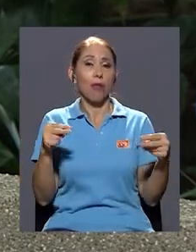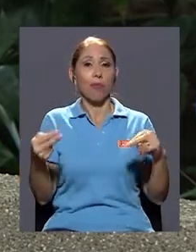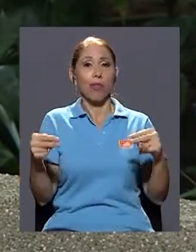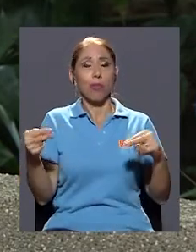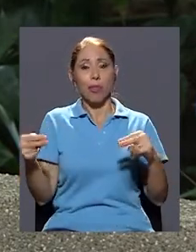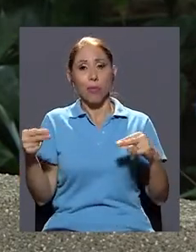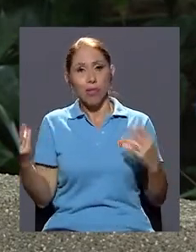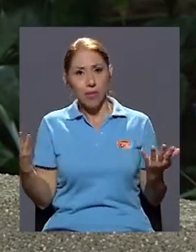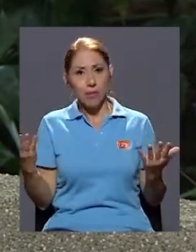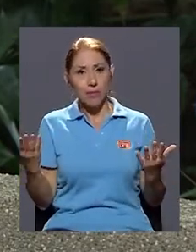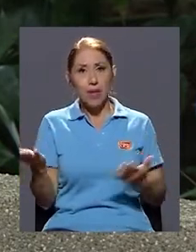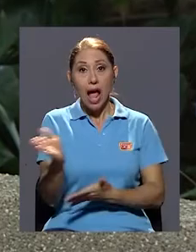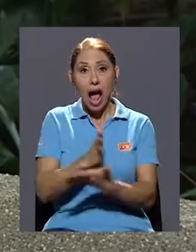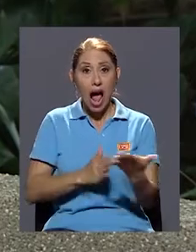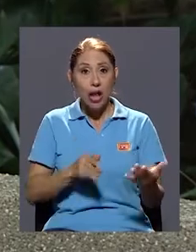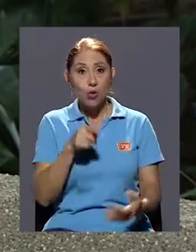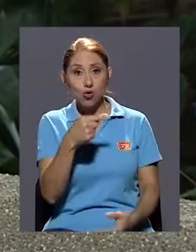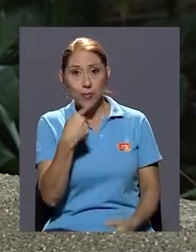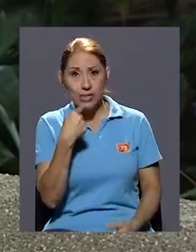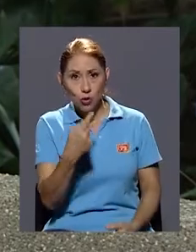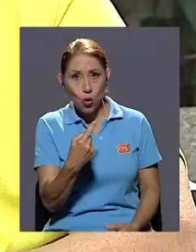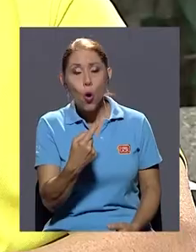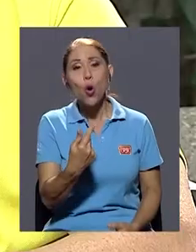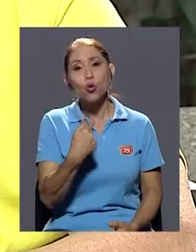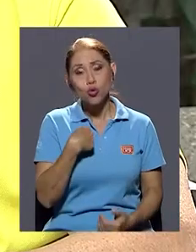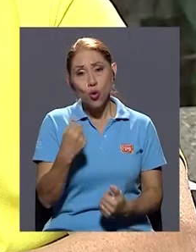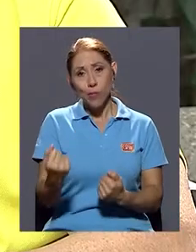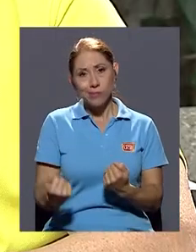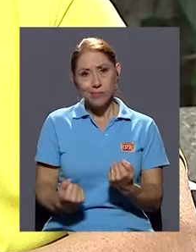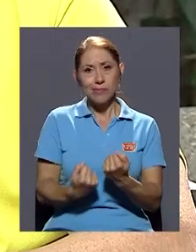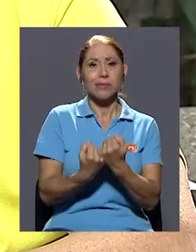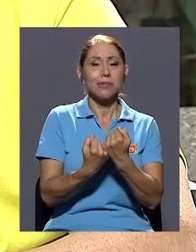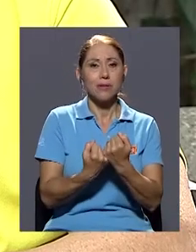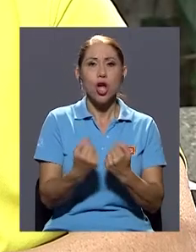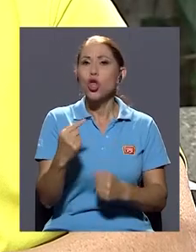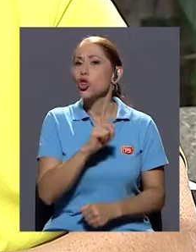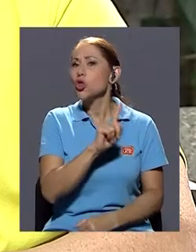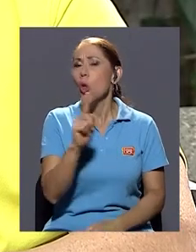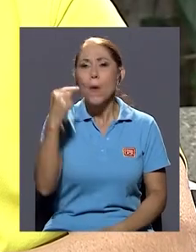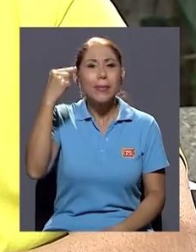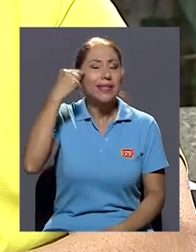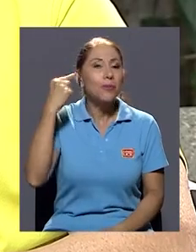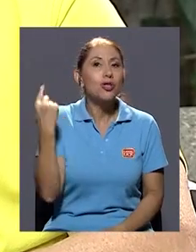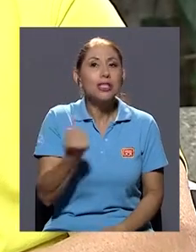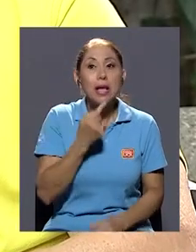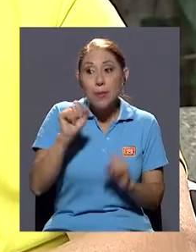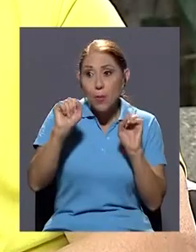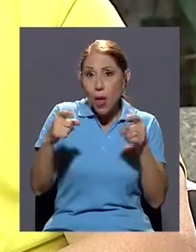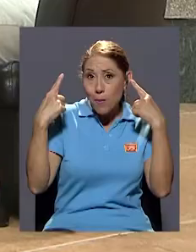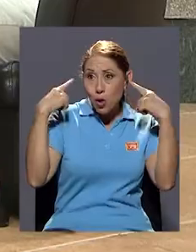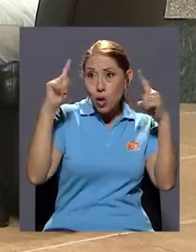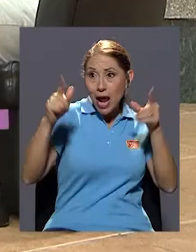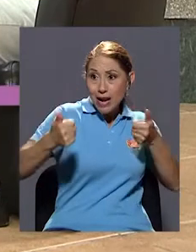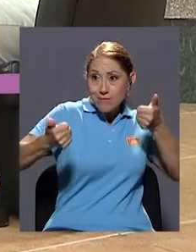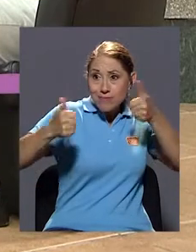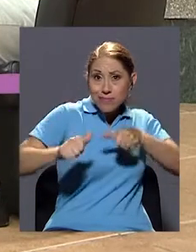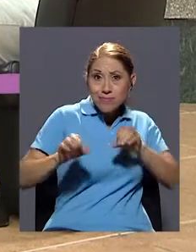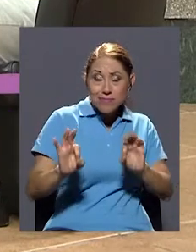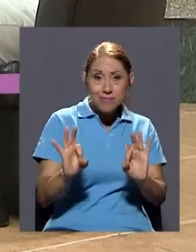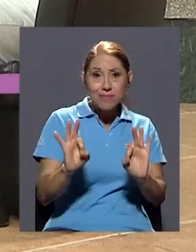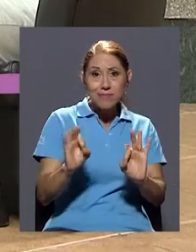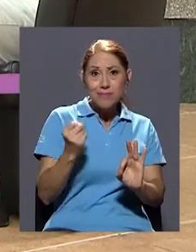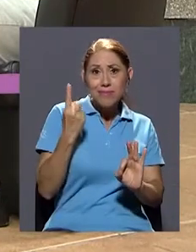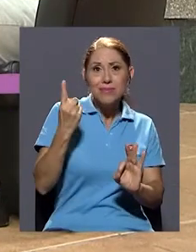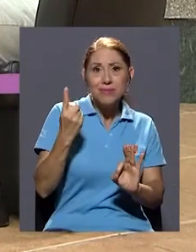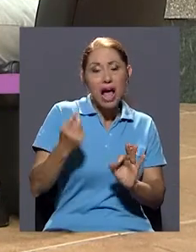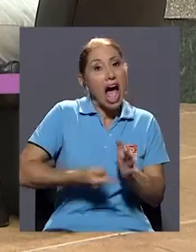¿verdad? Algo que ustedes lo mencionó, yo lo reforzaría, no aspirar a que haya siempre un entendimiento. A veces una